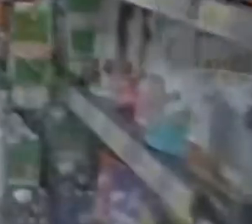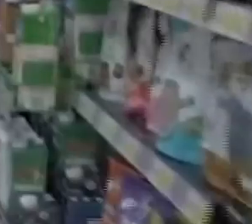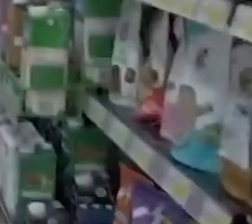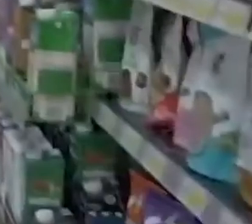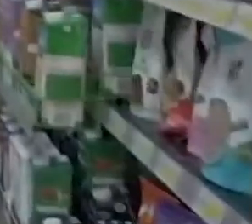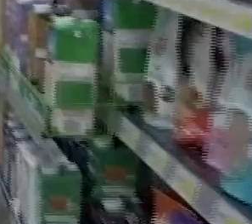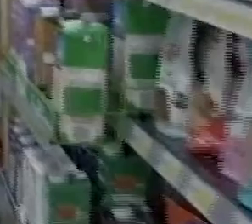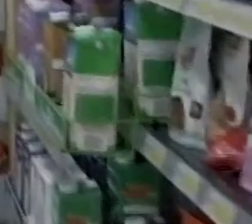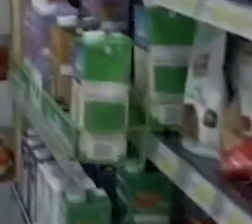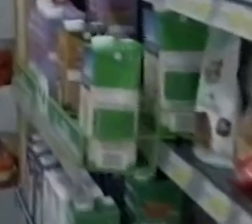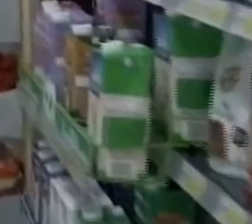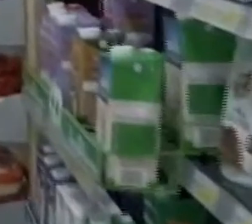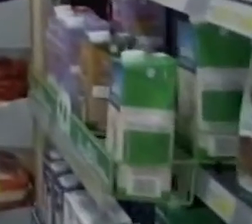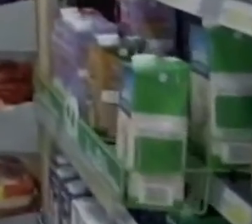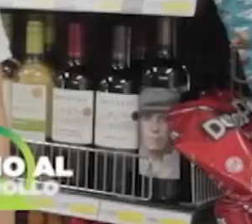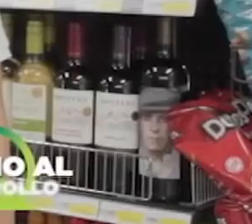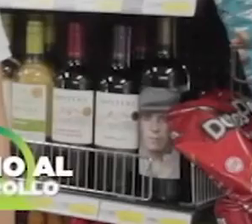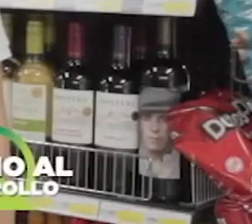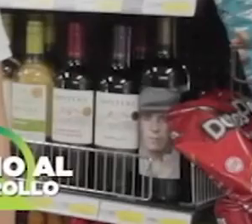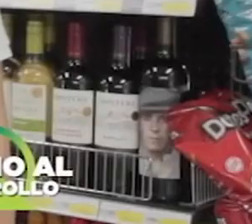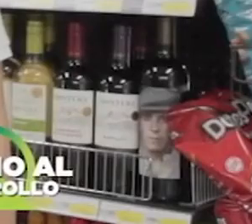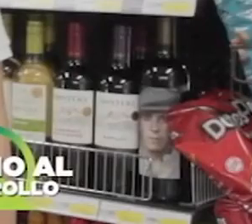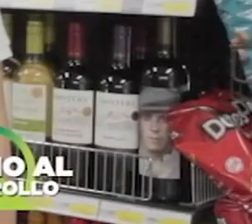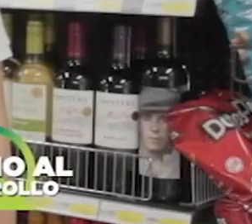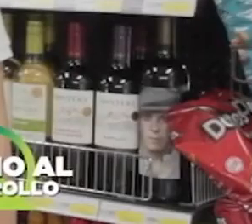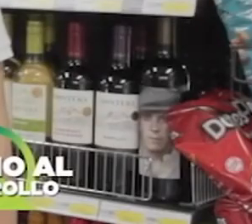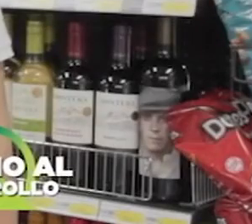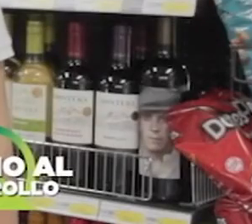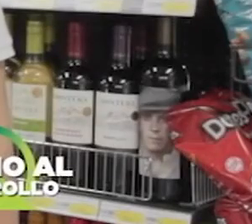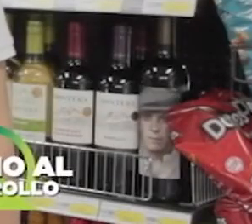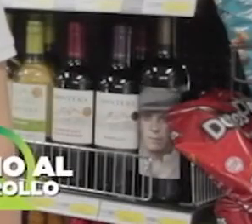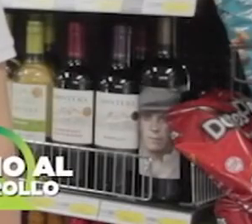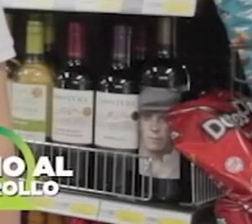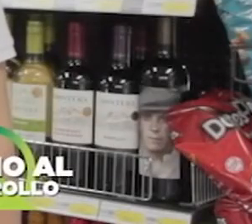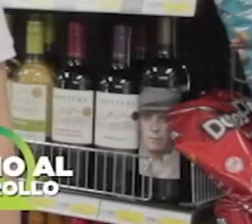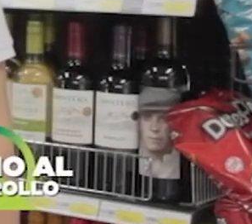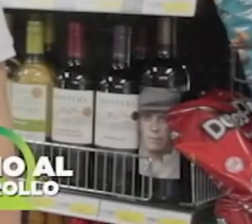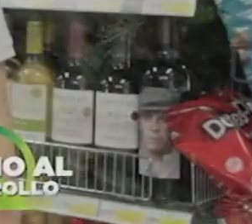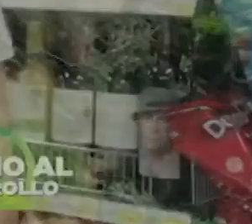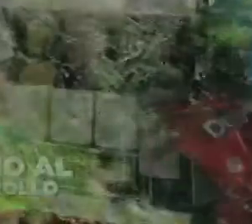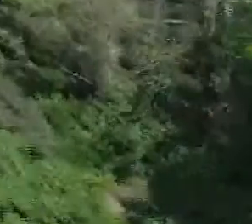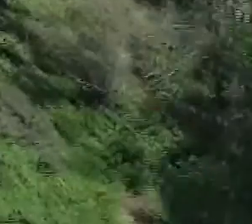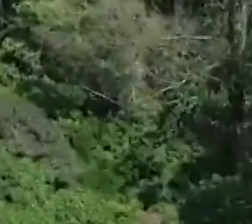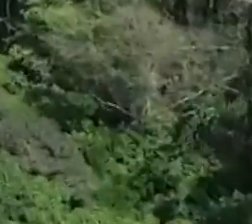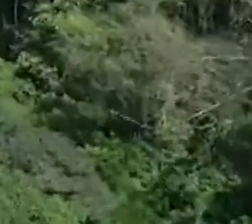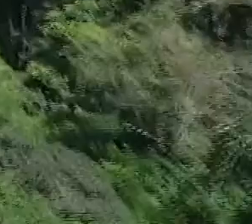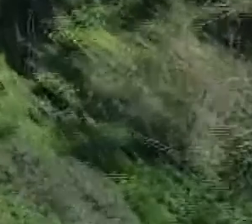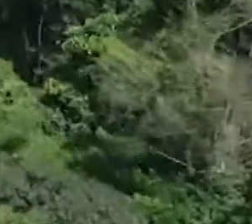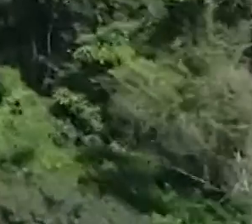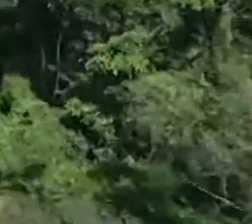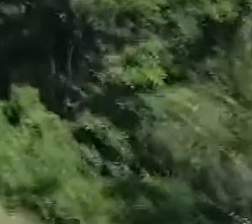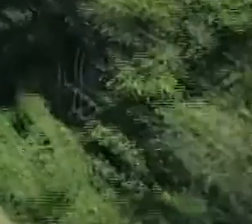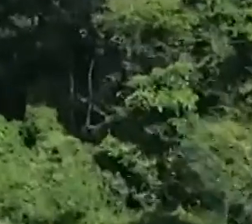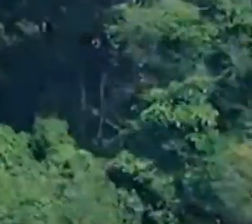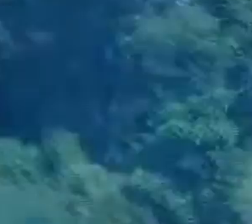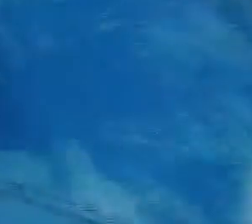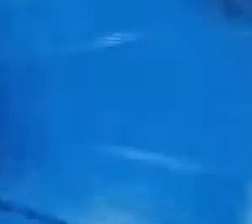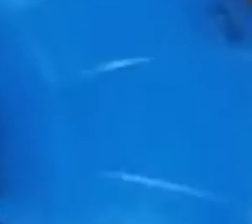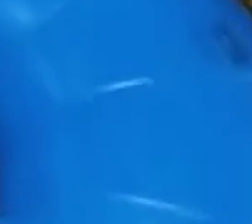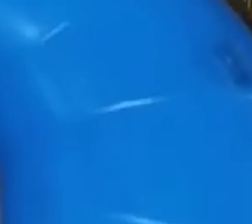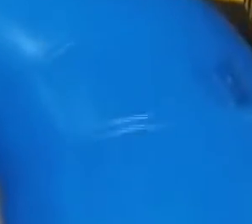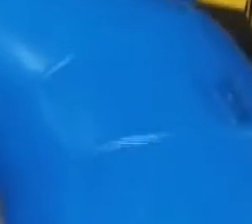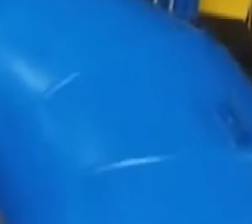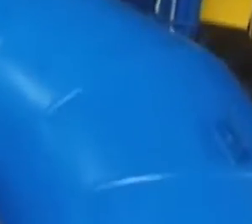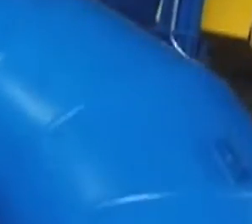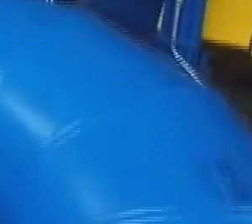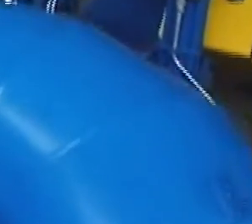Corporativa. Con el apoyo del Banco Popular, logramos consolidar este proyecto como tal. La historia no termina ahí, como el banco es muy